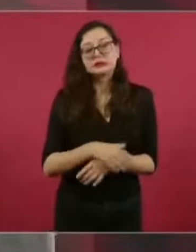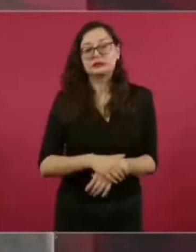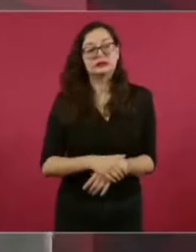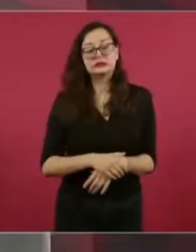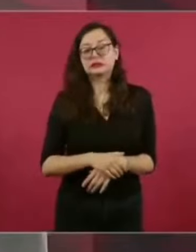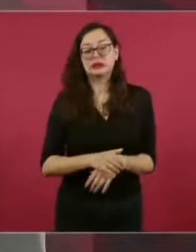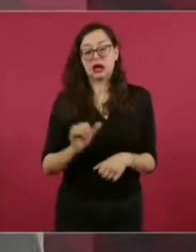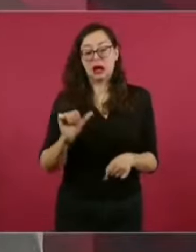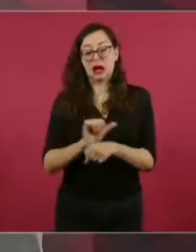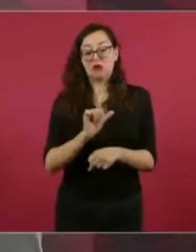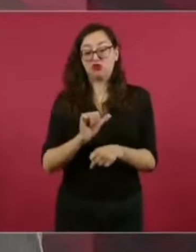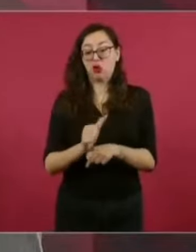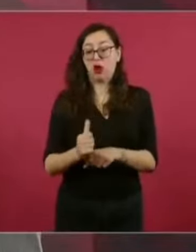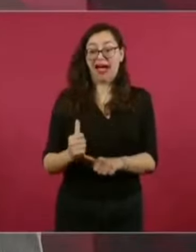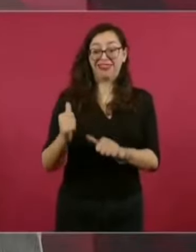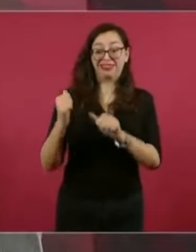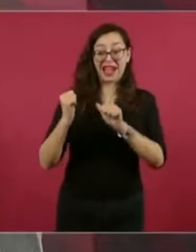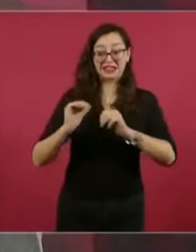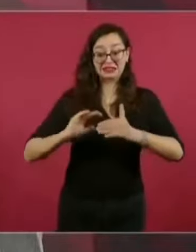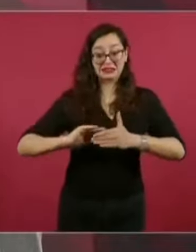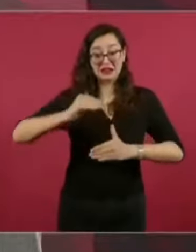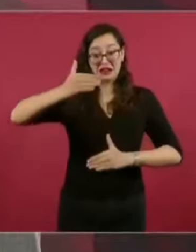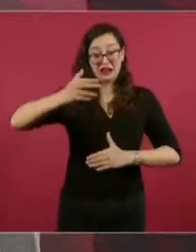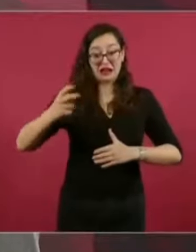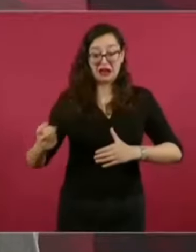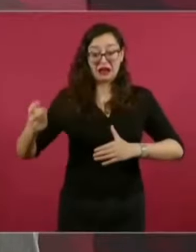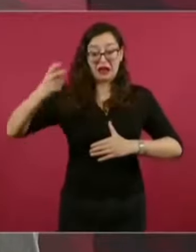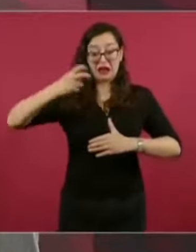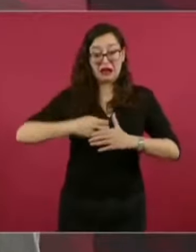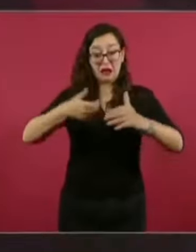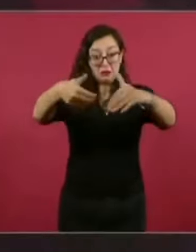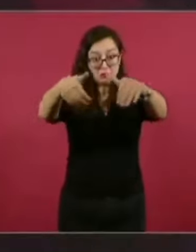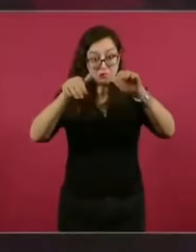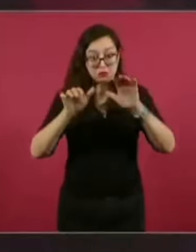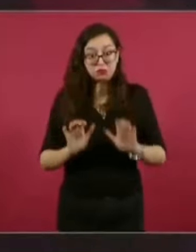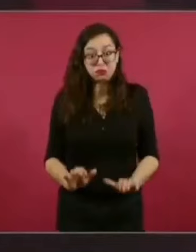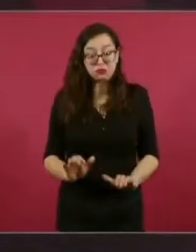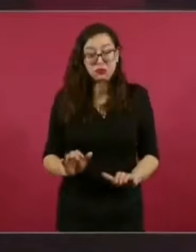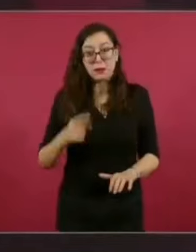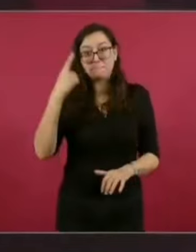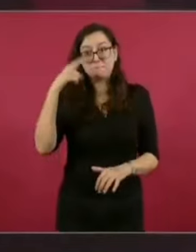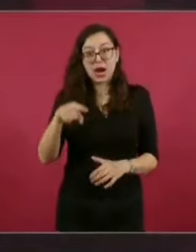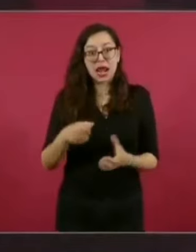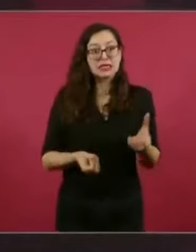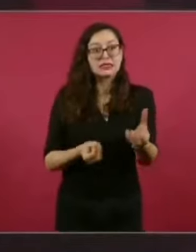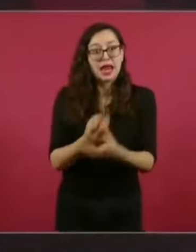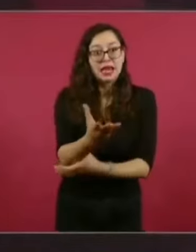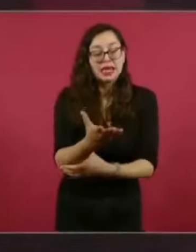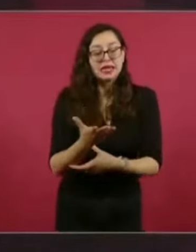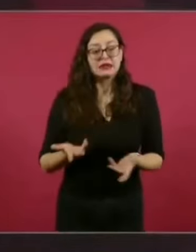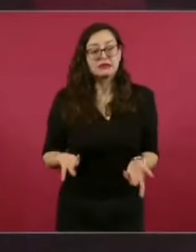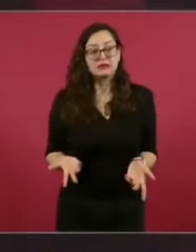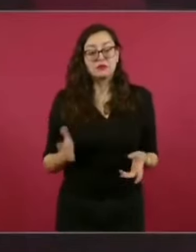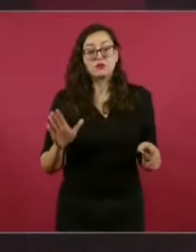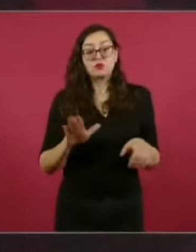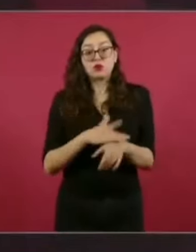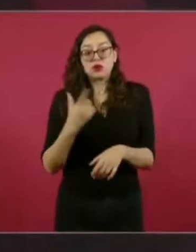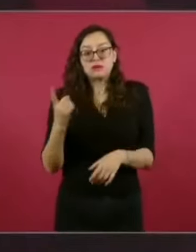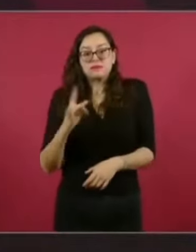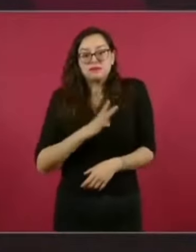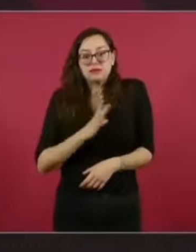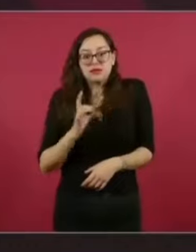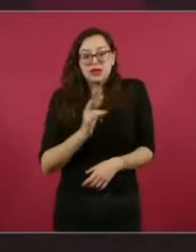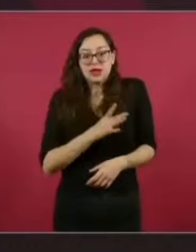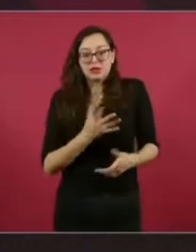Y eso lo describe Héctor Aguilar Camino en contra